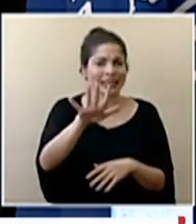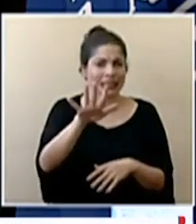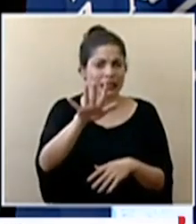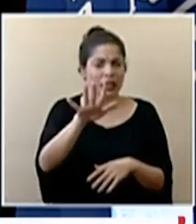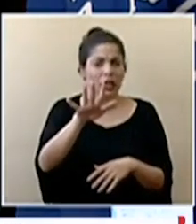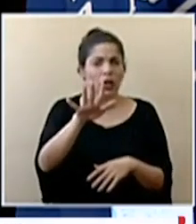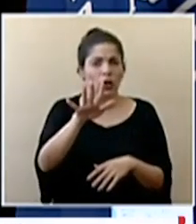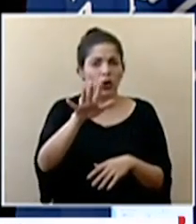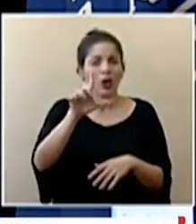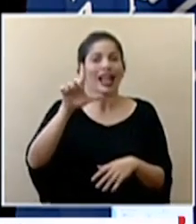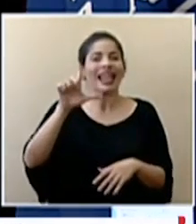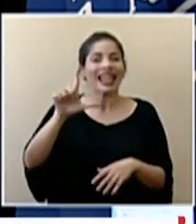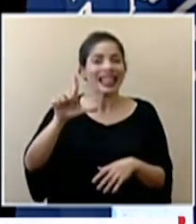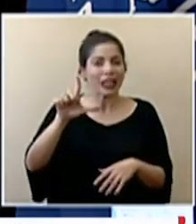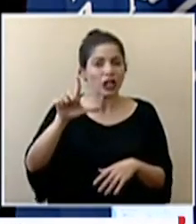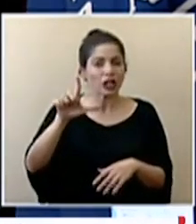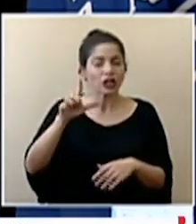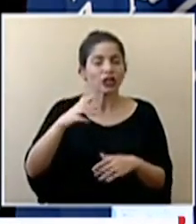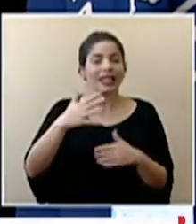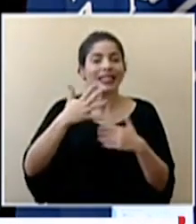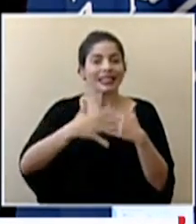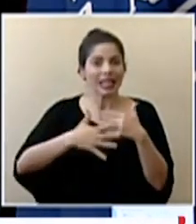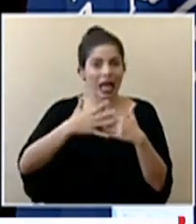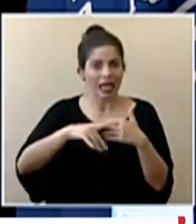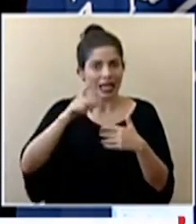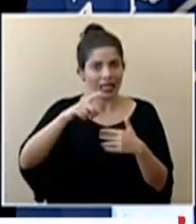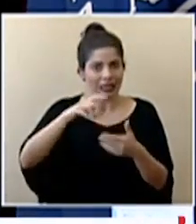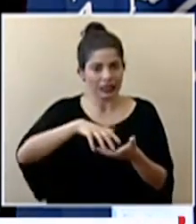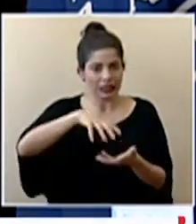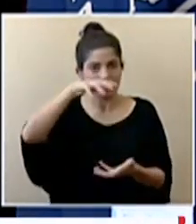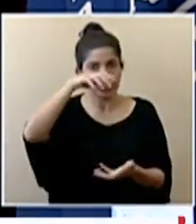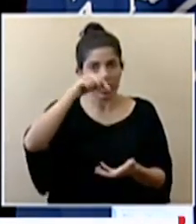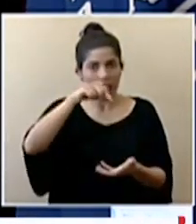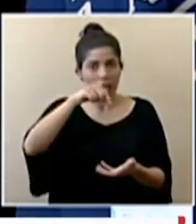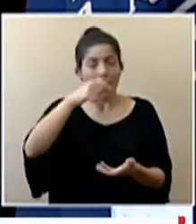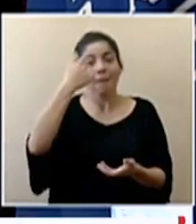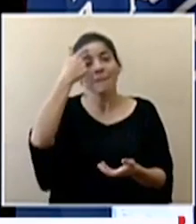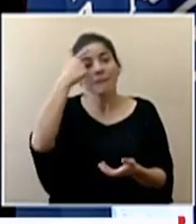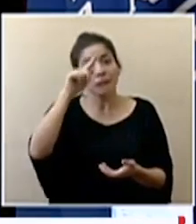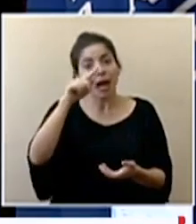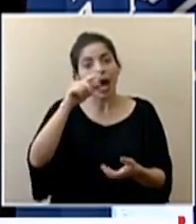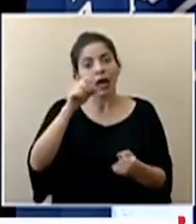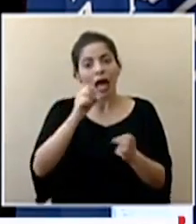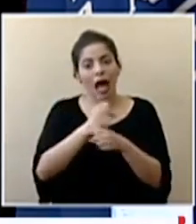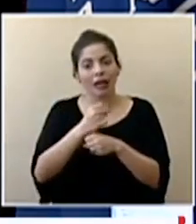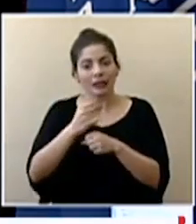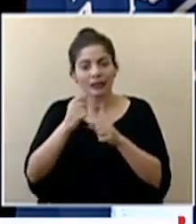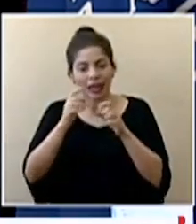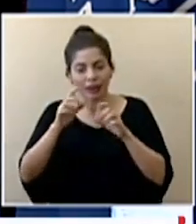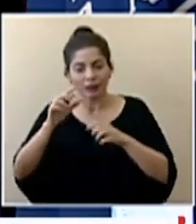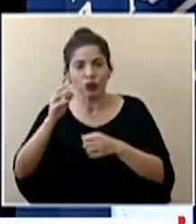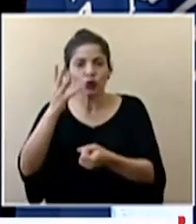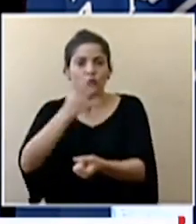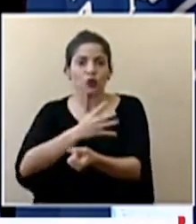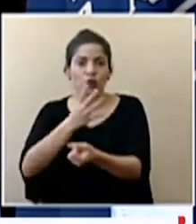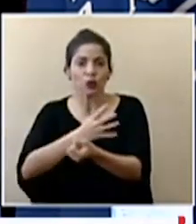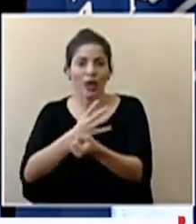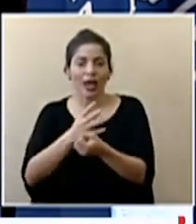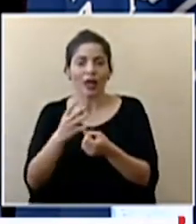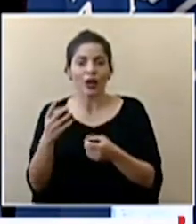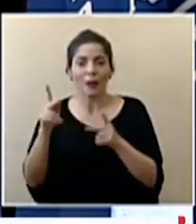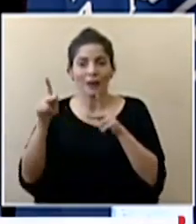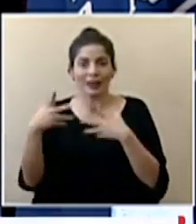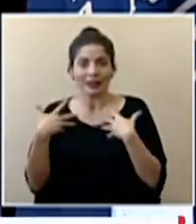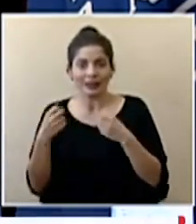litros de sangre para hacer la preparación de este suero convalesciente